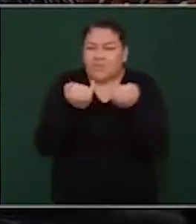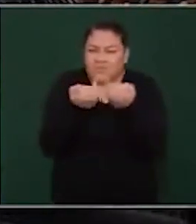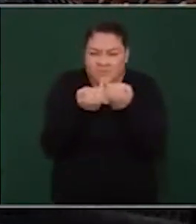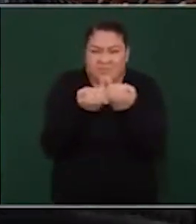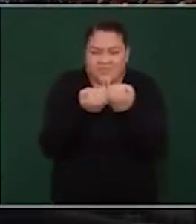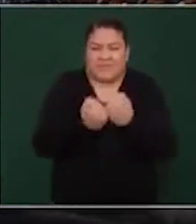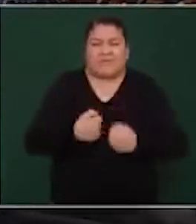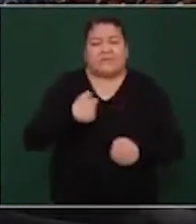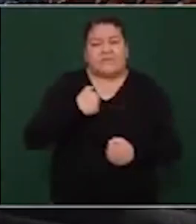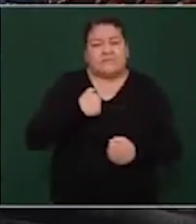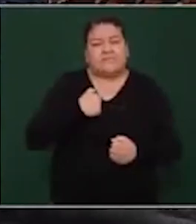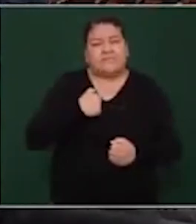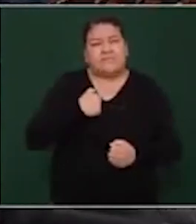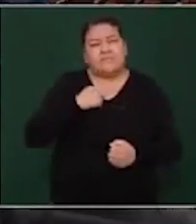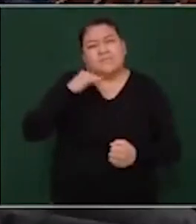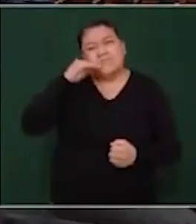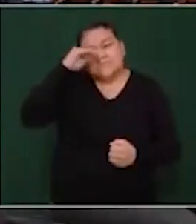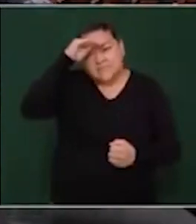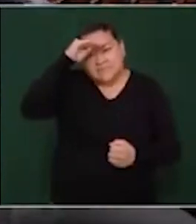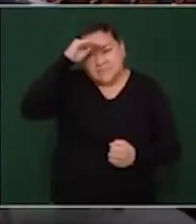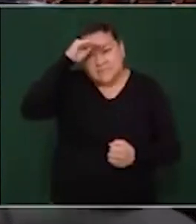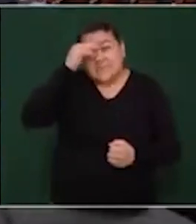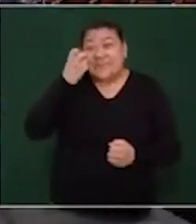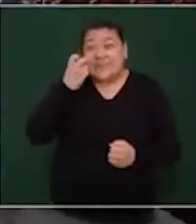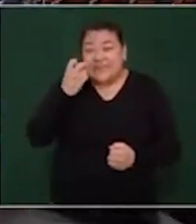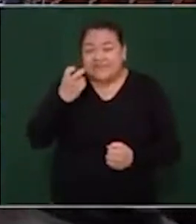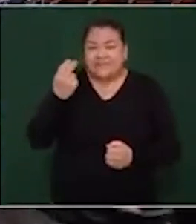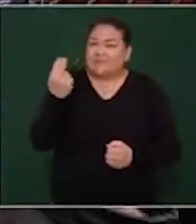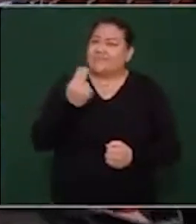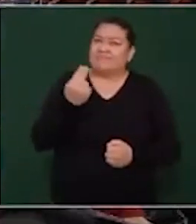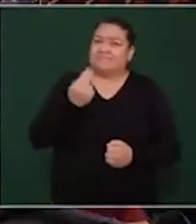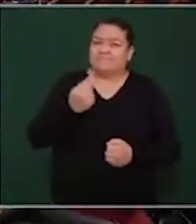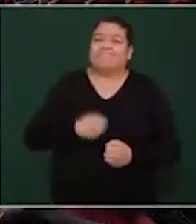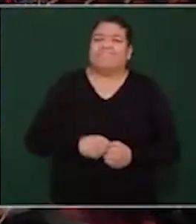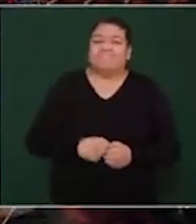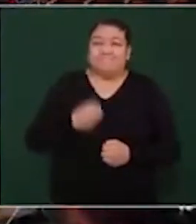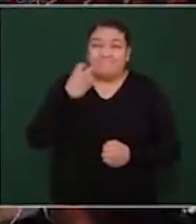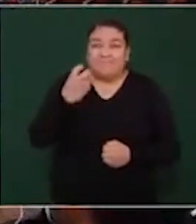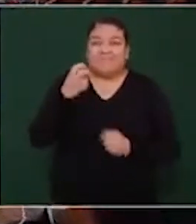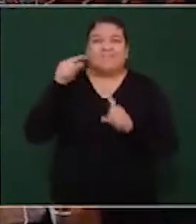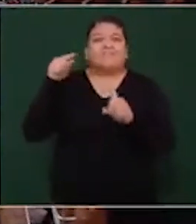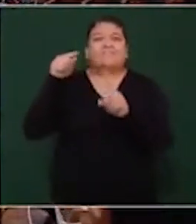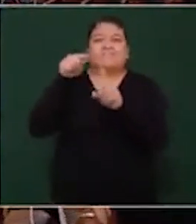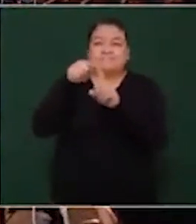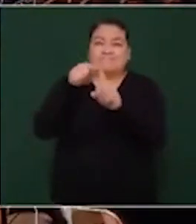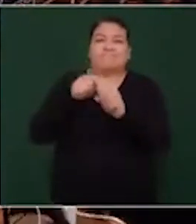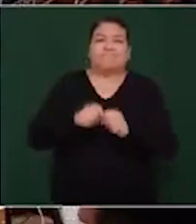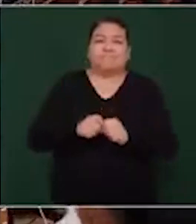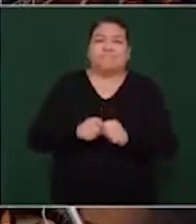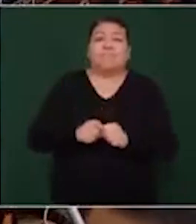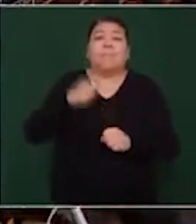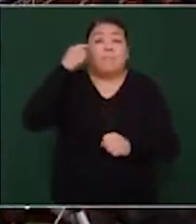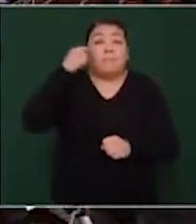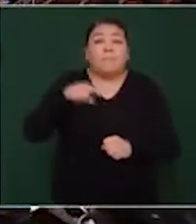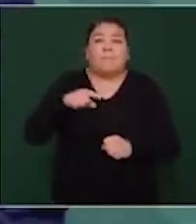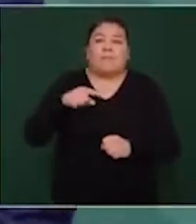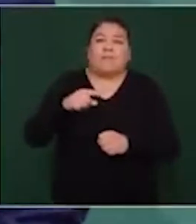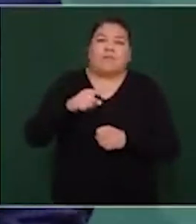que hacia allá tenemos que ir, a buscar la integración